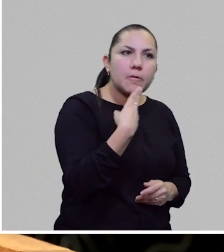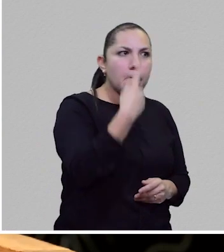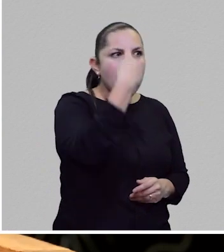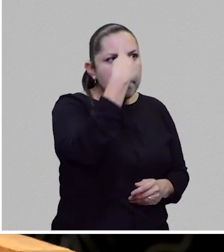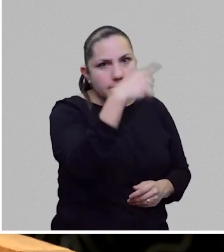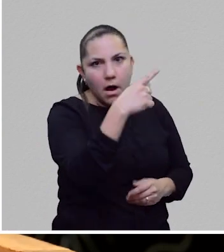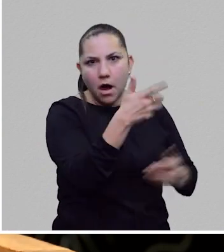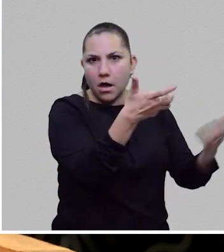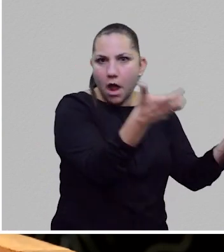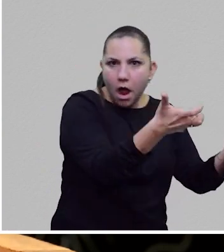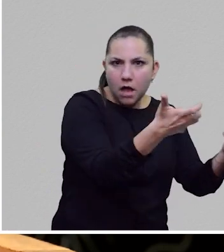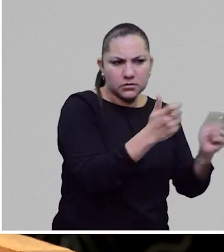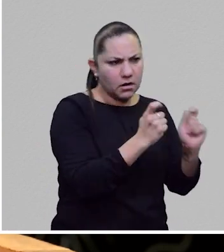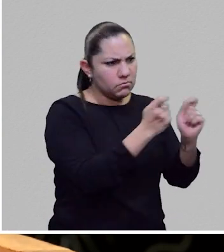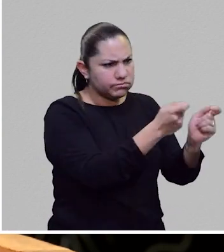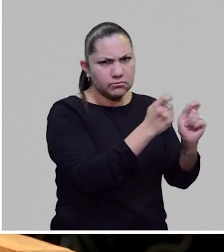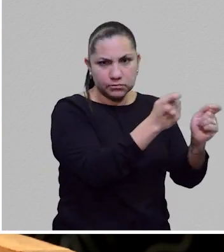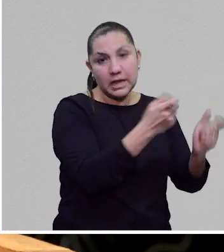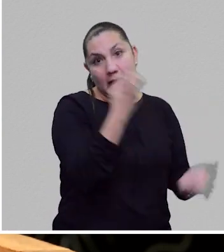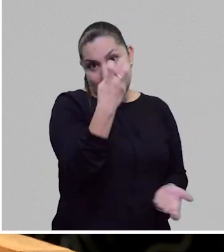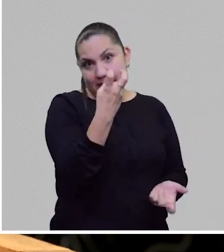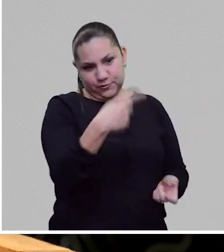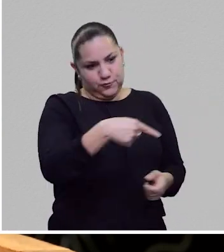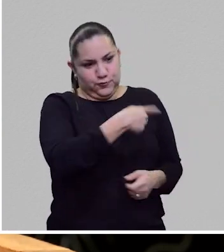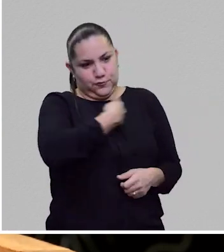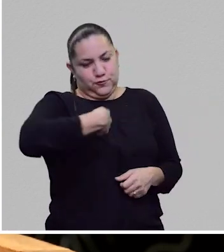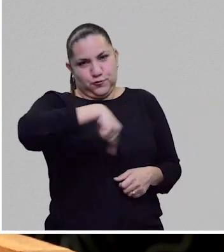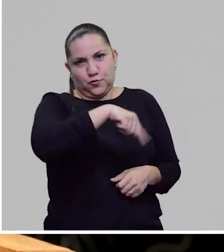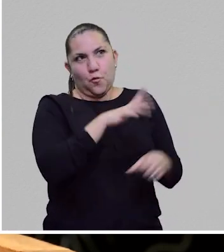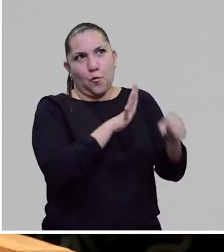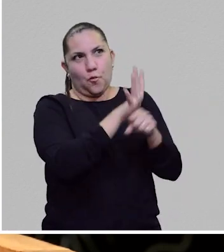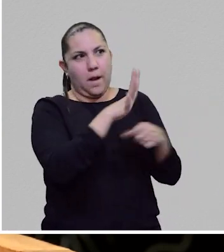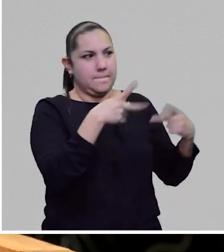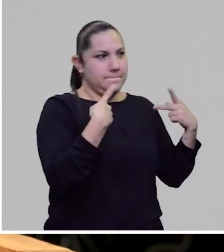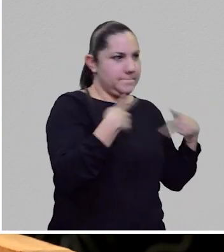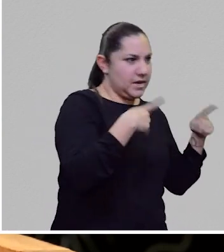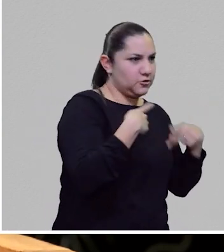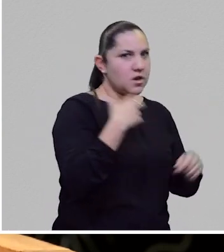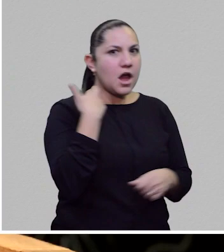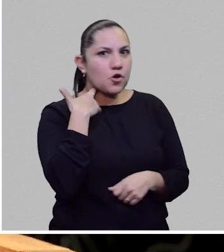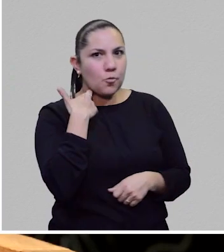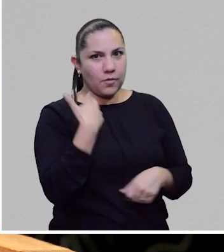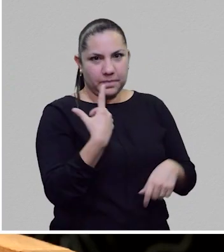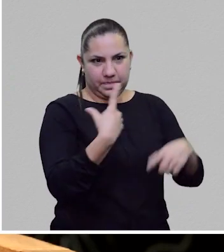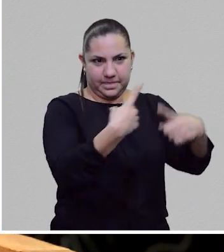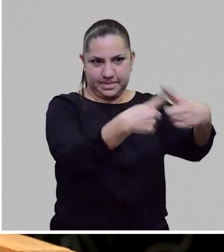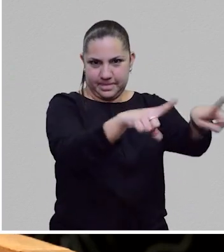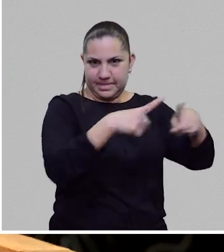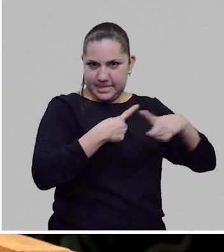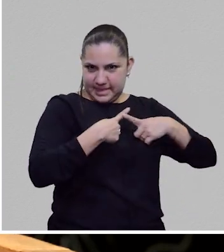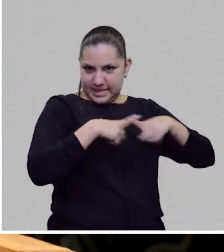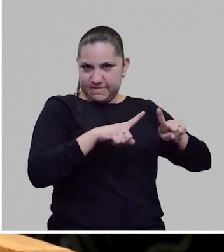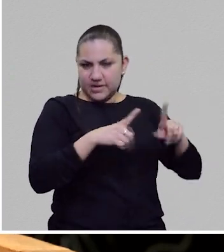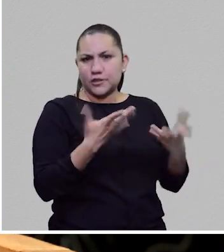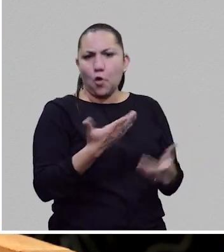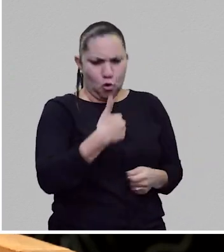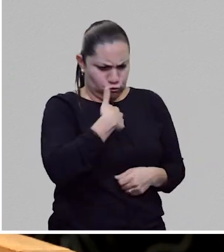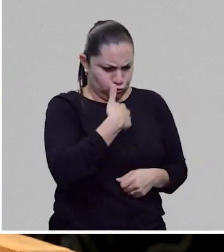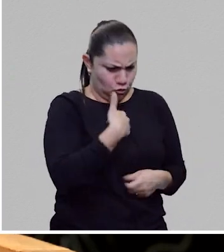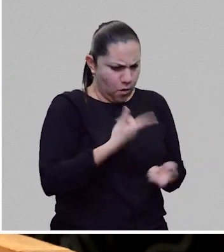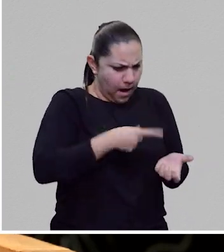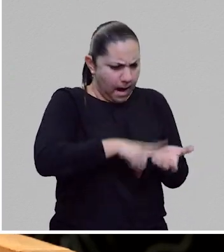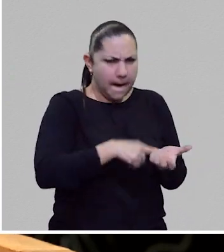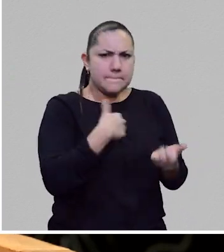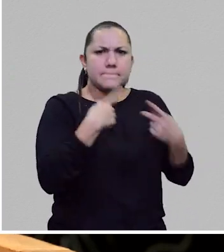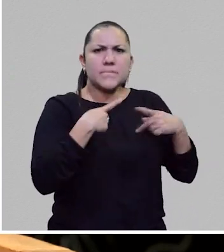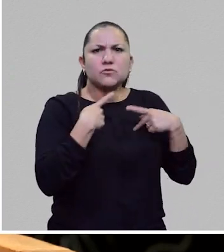humano es, o sea, quizás es ahí también lo que nos diferenciaría, ¿no? Que nosotros estamos buscando una función, no sabemos